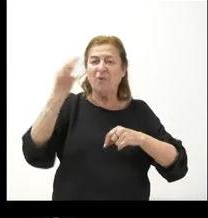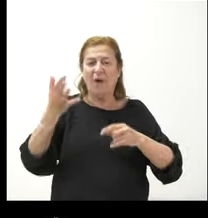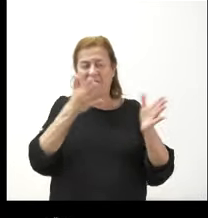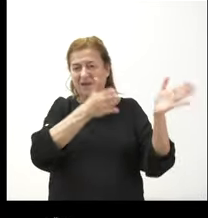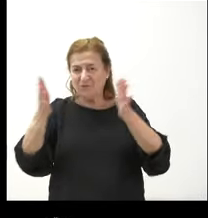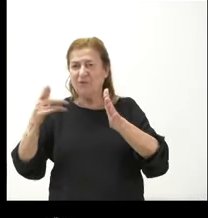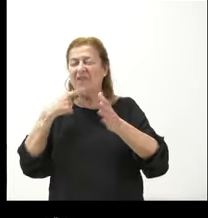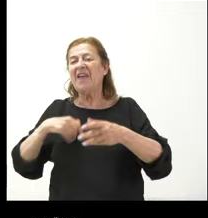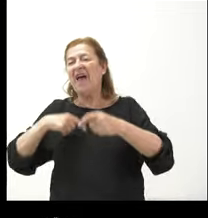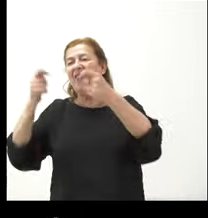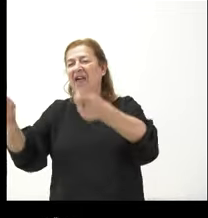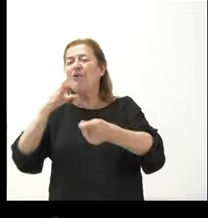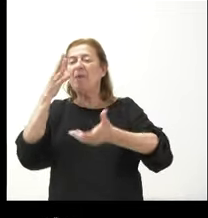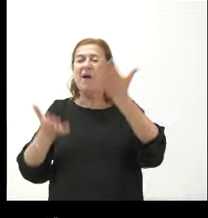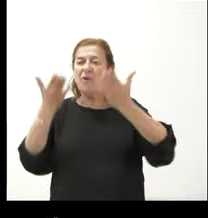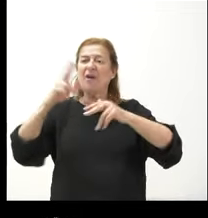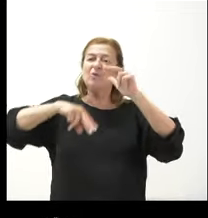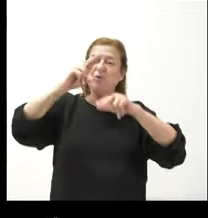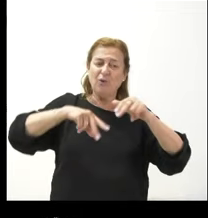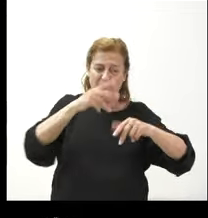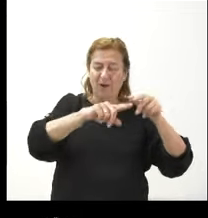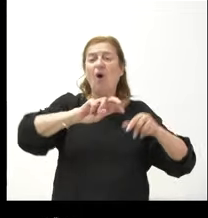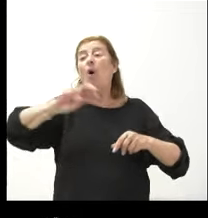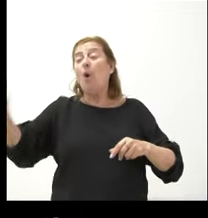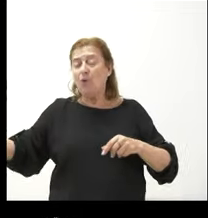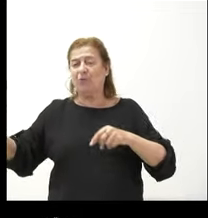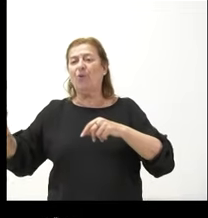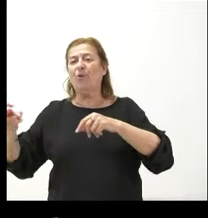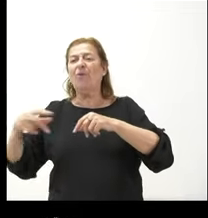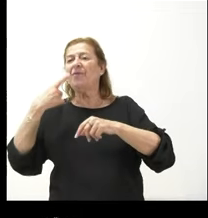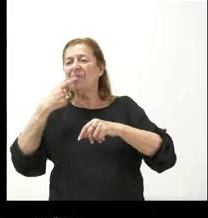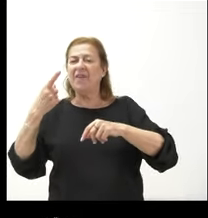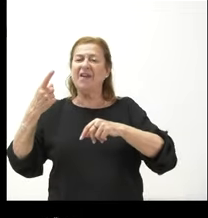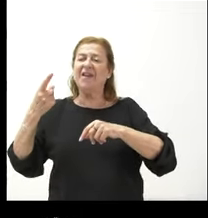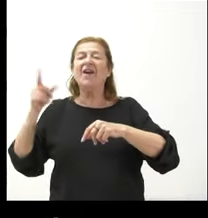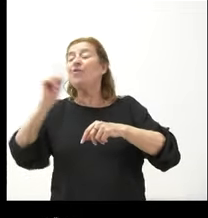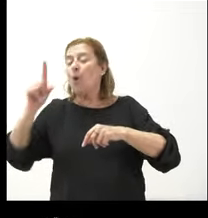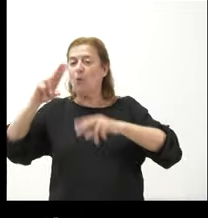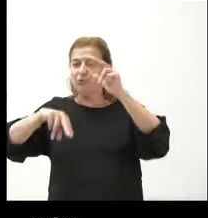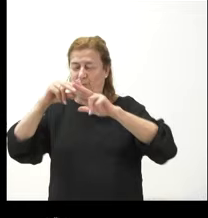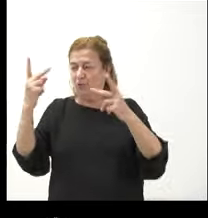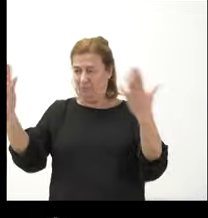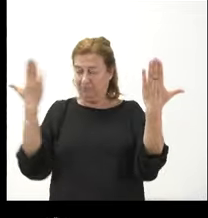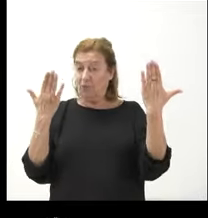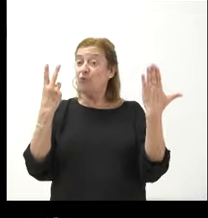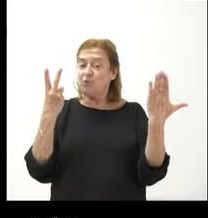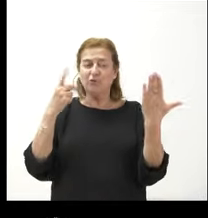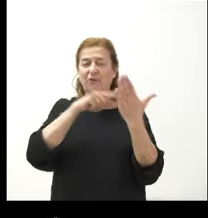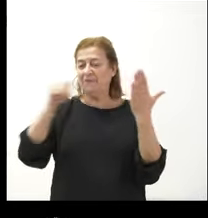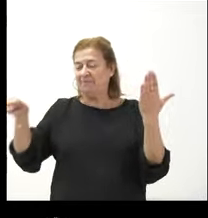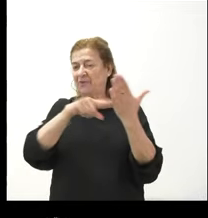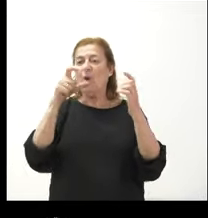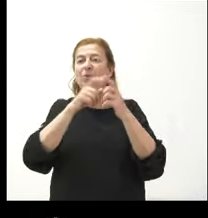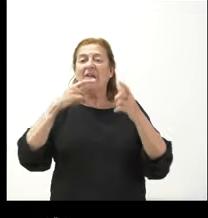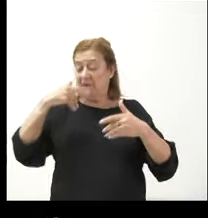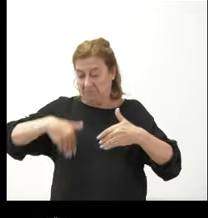adjudicado para valorar su construcción y otro estudio al mismo tiempo que se ha adjudicado para valorar su no construcción está a punto de